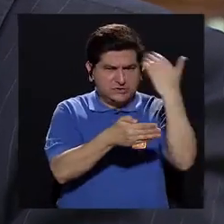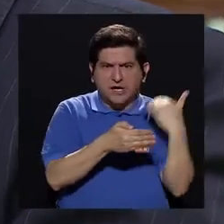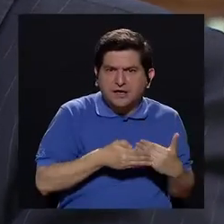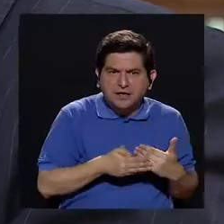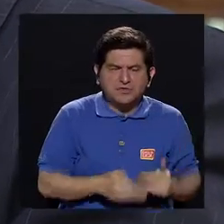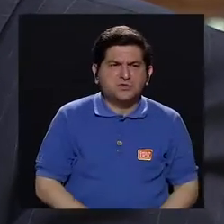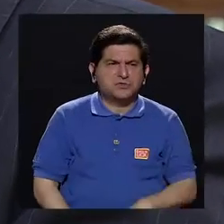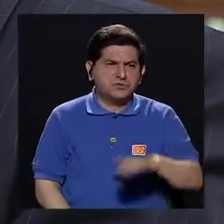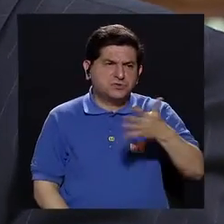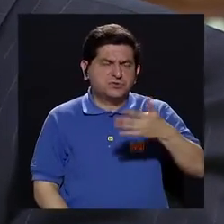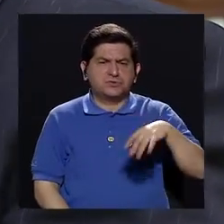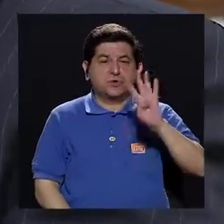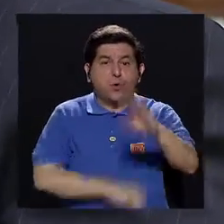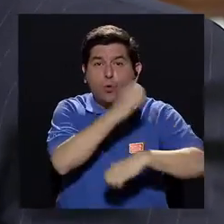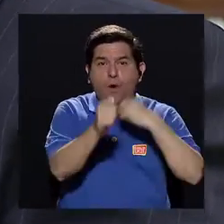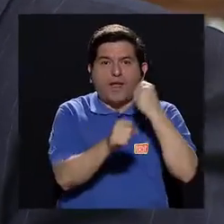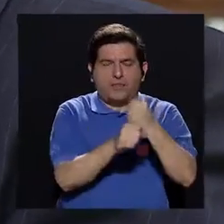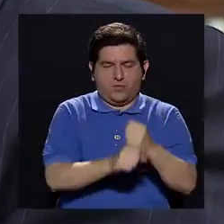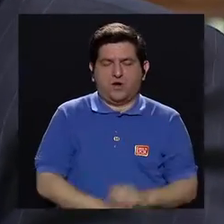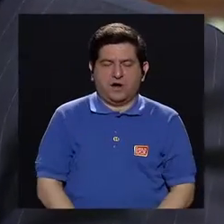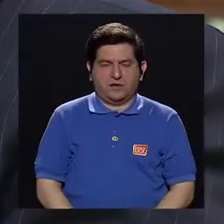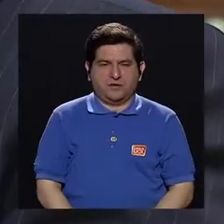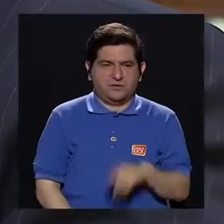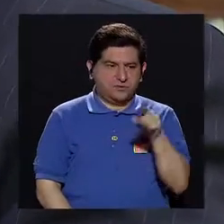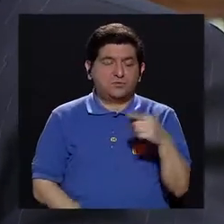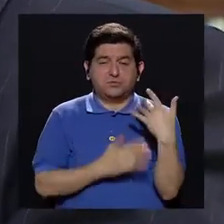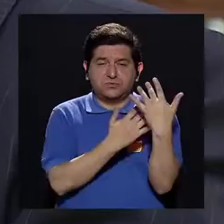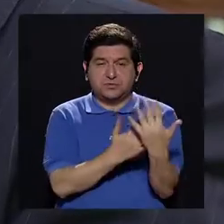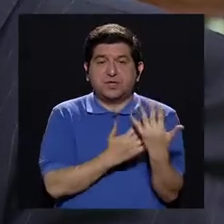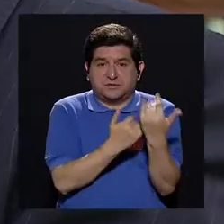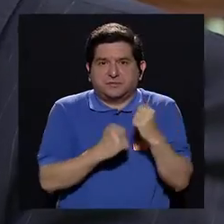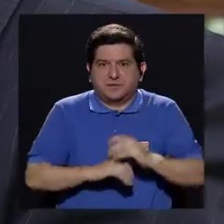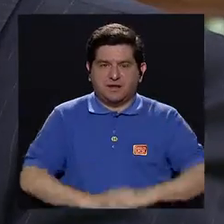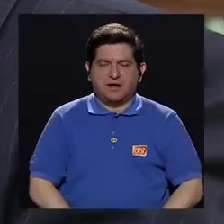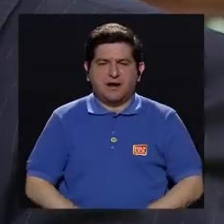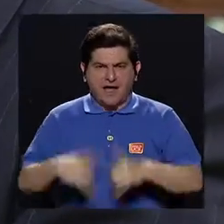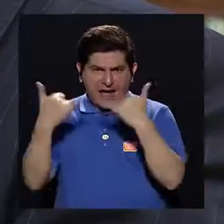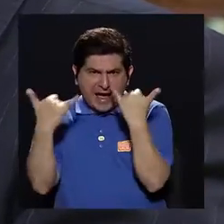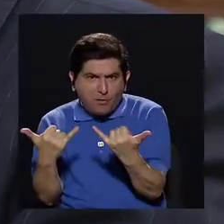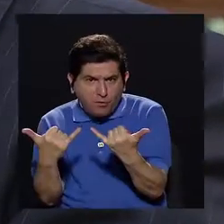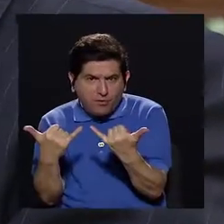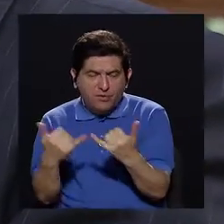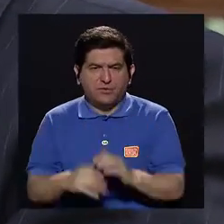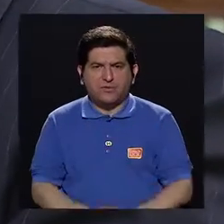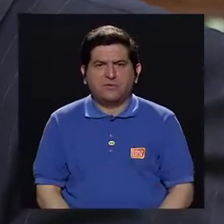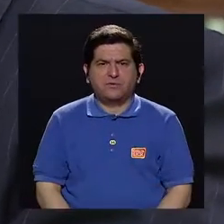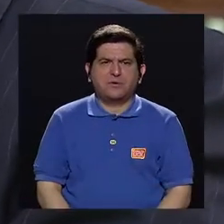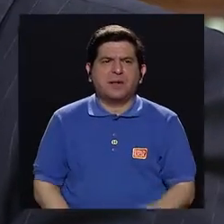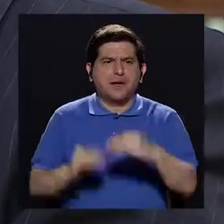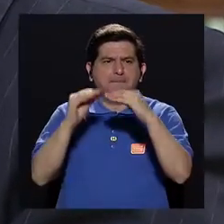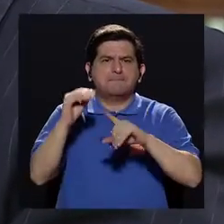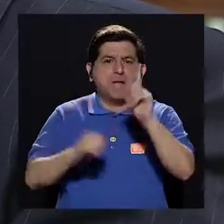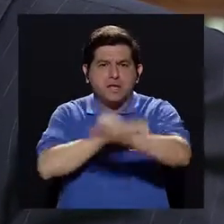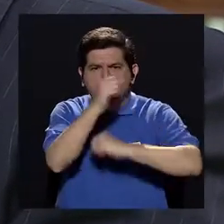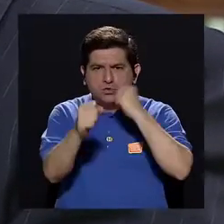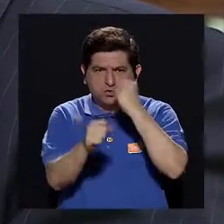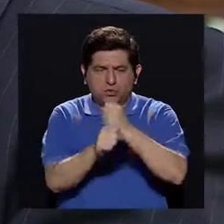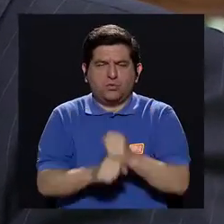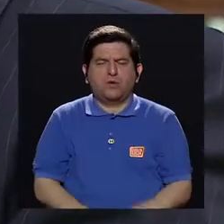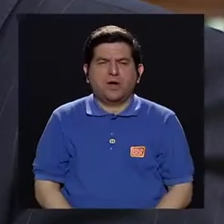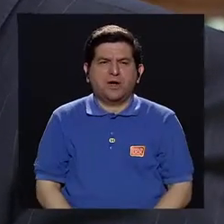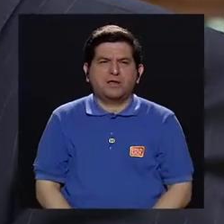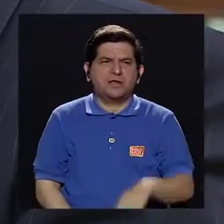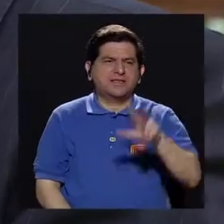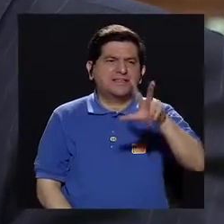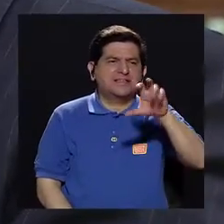estaba en alrededor de cuatro años. Cuando tenía listo, tenía que esperar cuatro años. Ahora lo tenemos en menos de un año, está